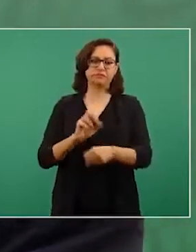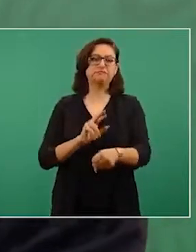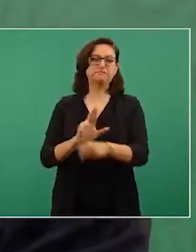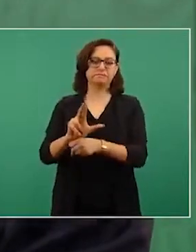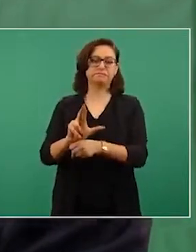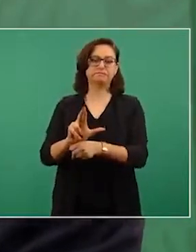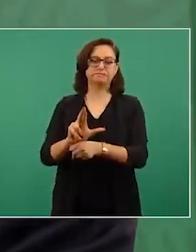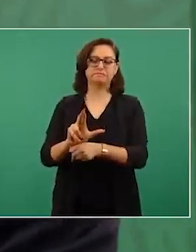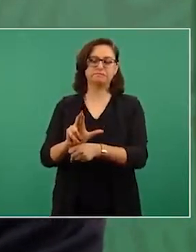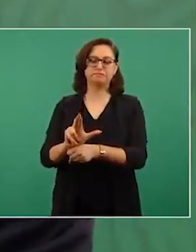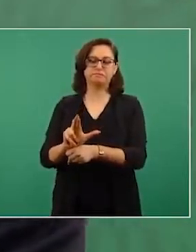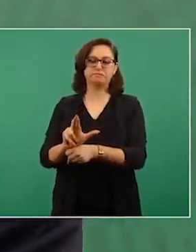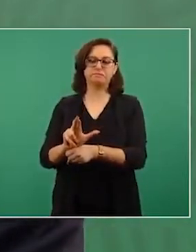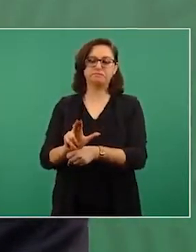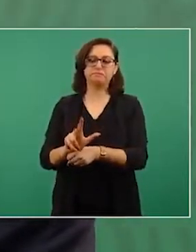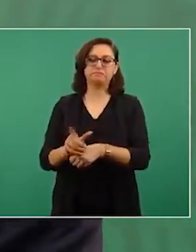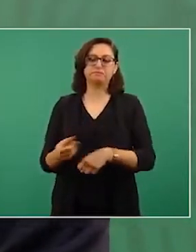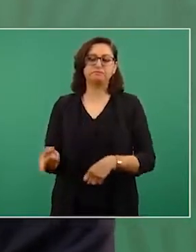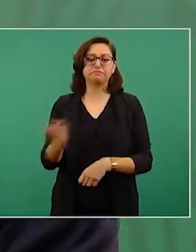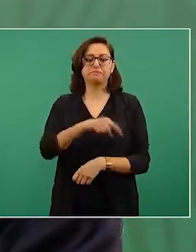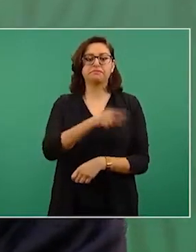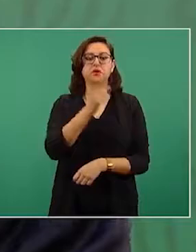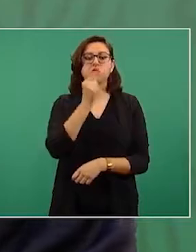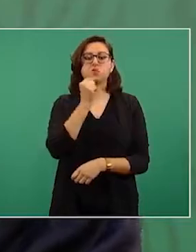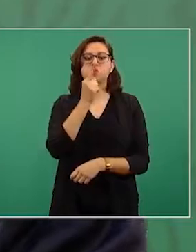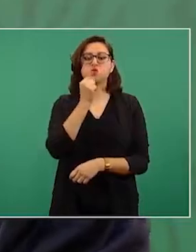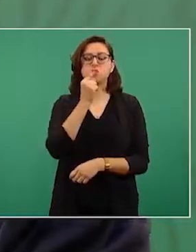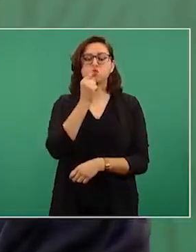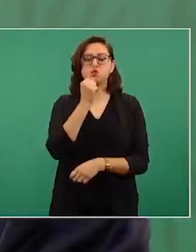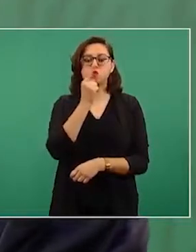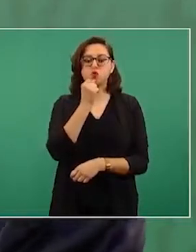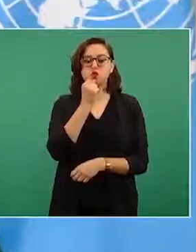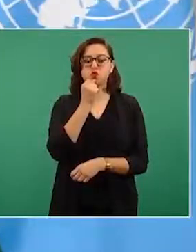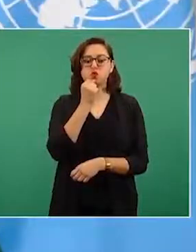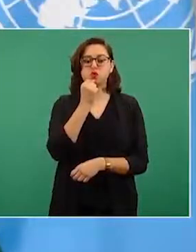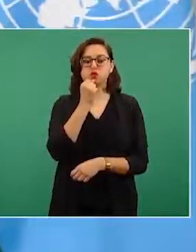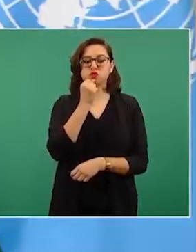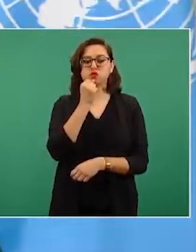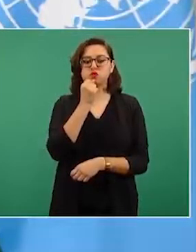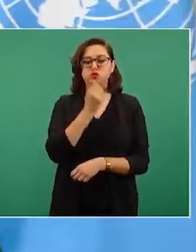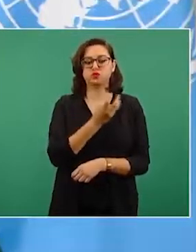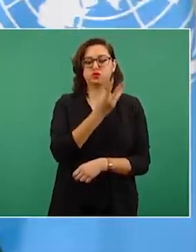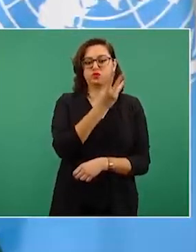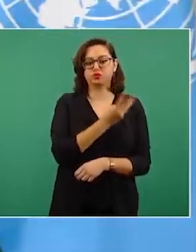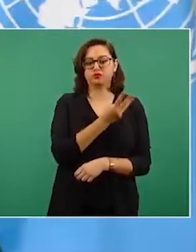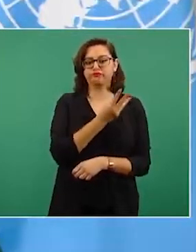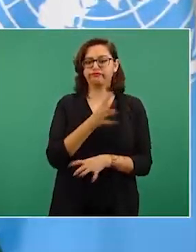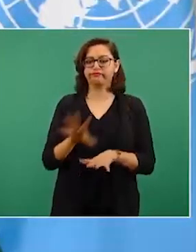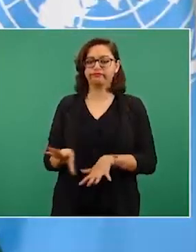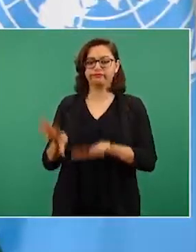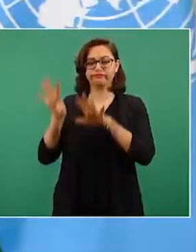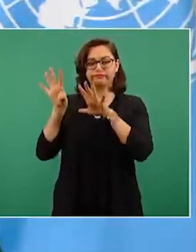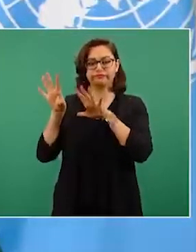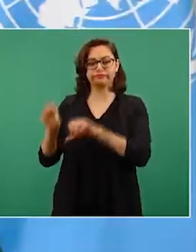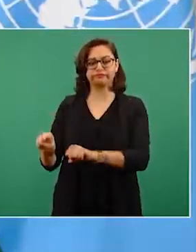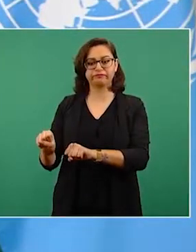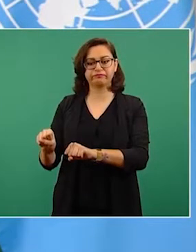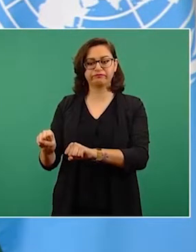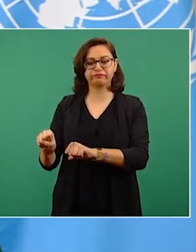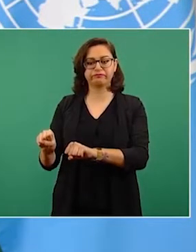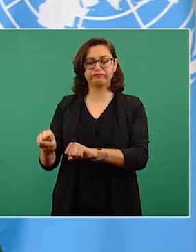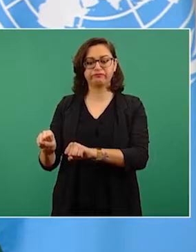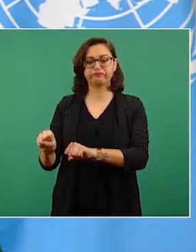sometida por la policía, por cuatro elementos de la policía